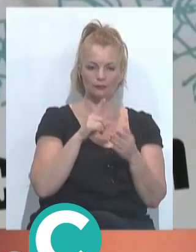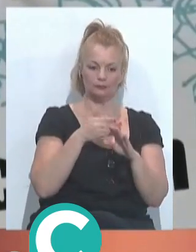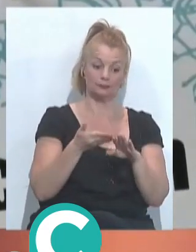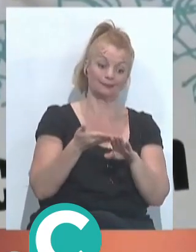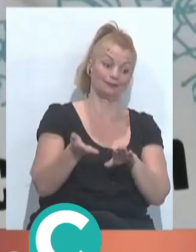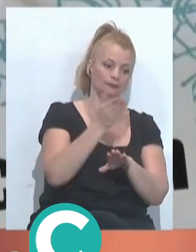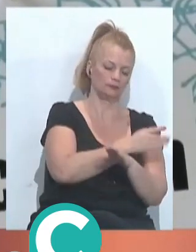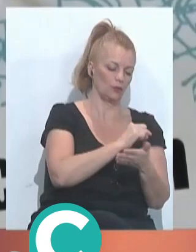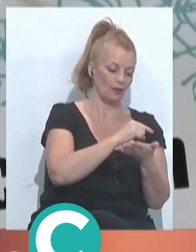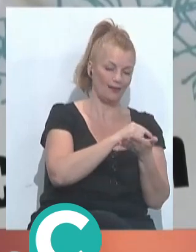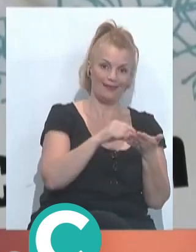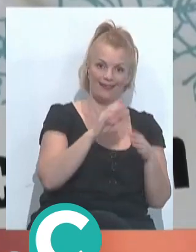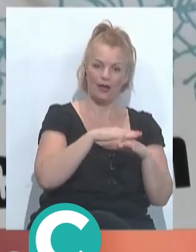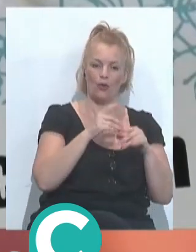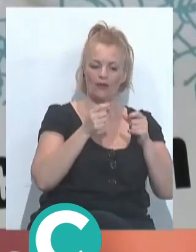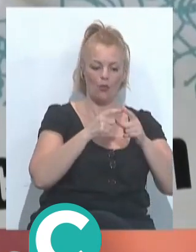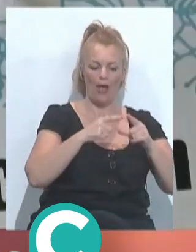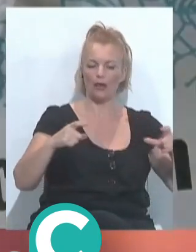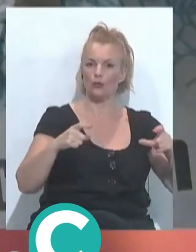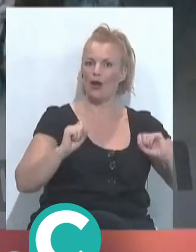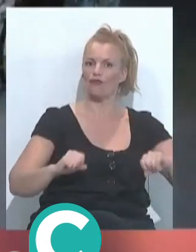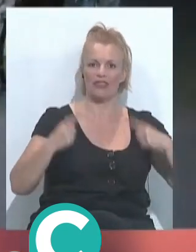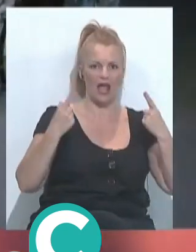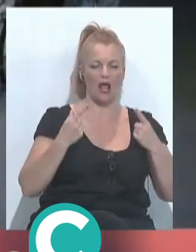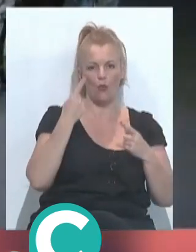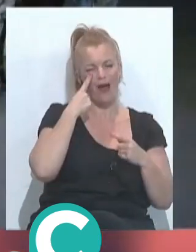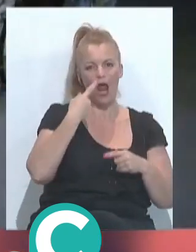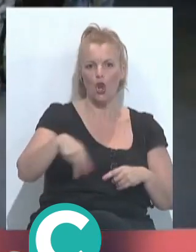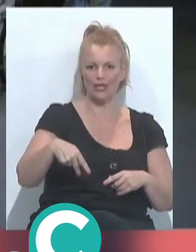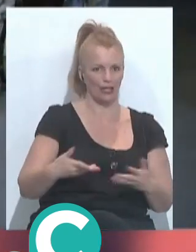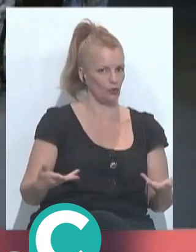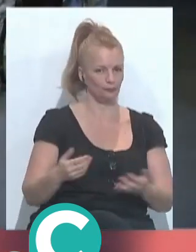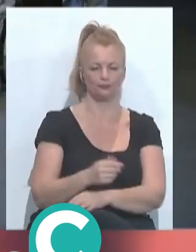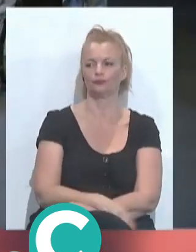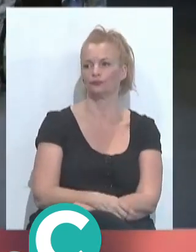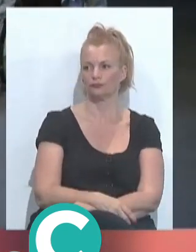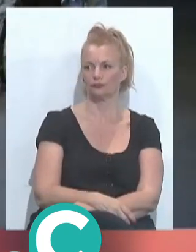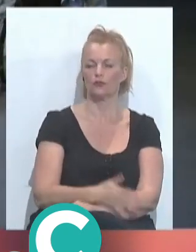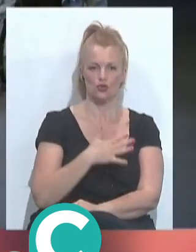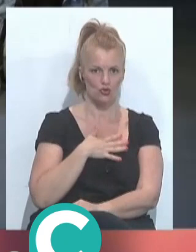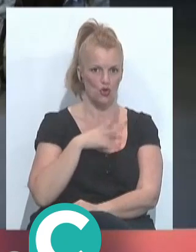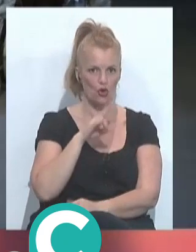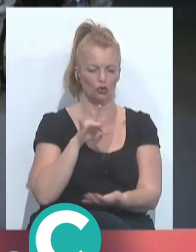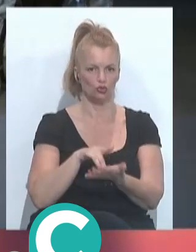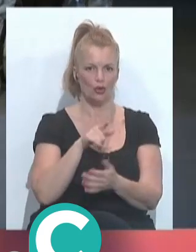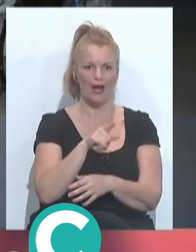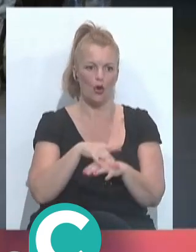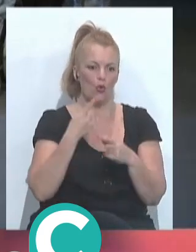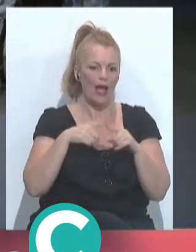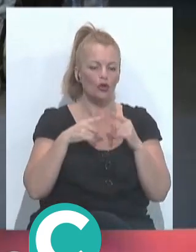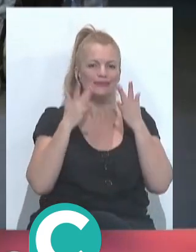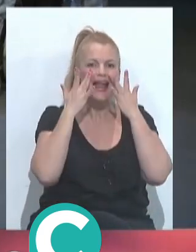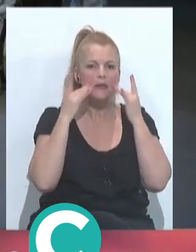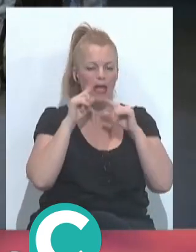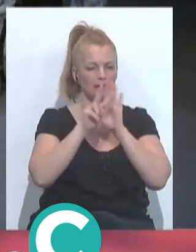trasera, ya eso se rellenaba la cartulina oficial y eso iba a notario. Que siempre yo he vivido eso, Como una cosa limpia